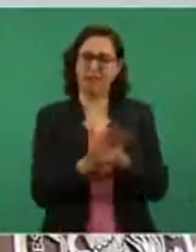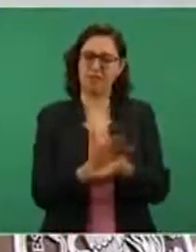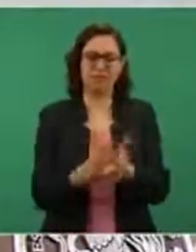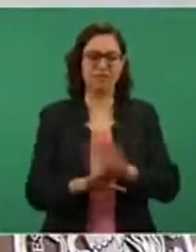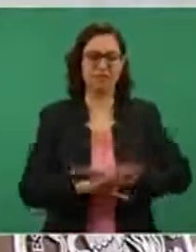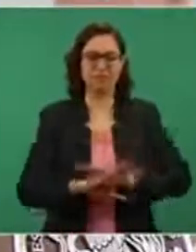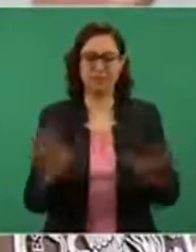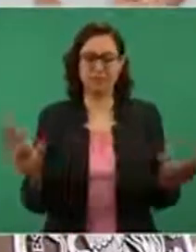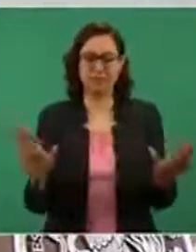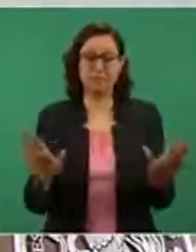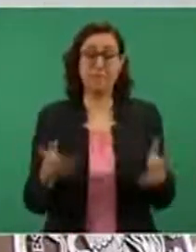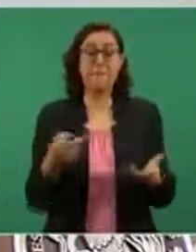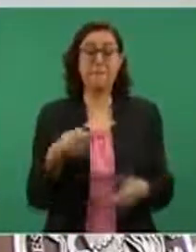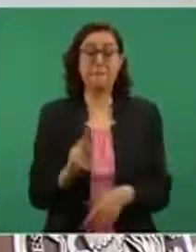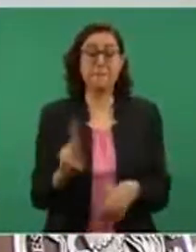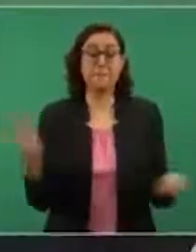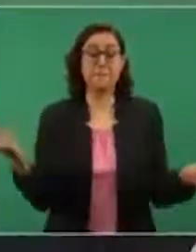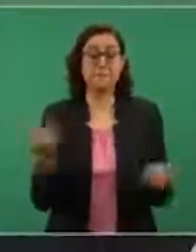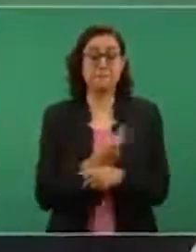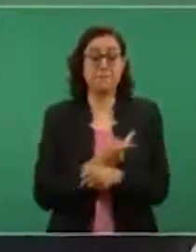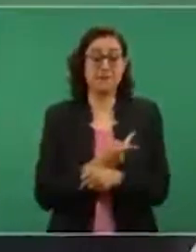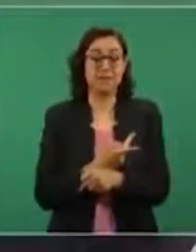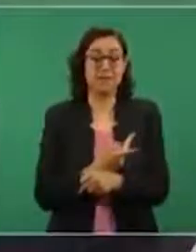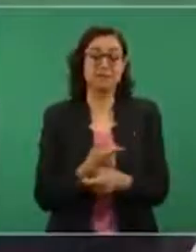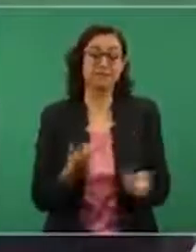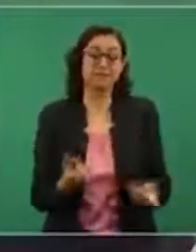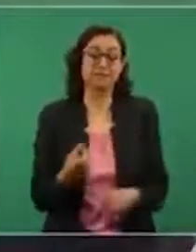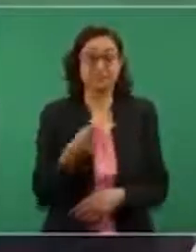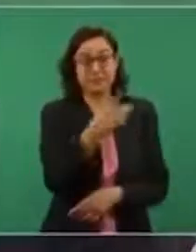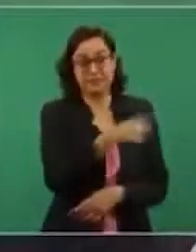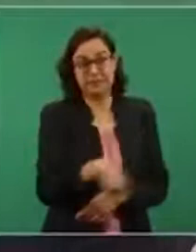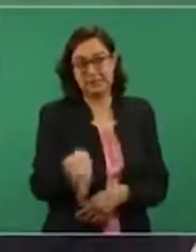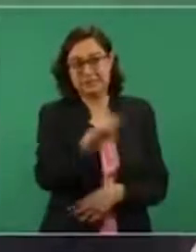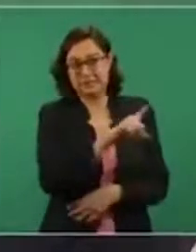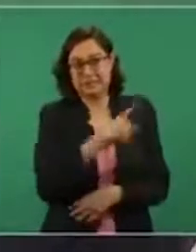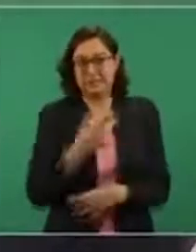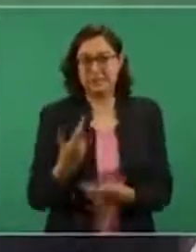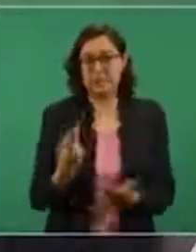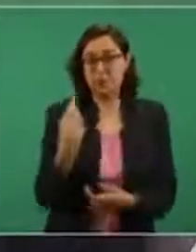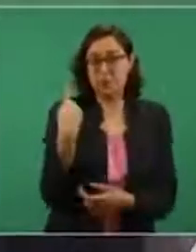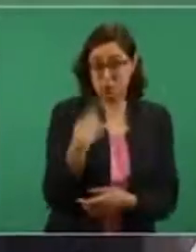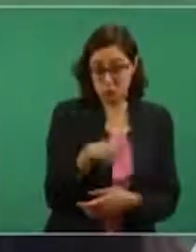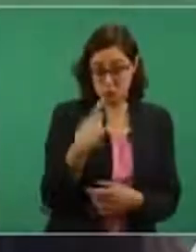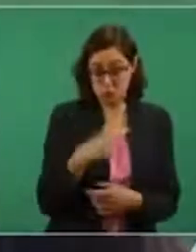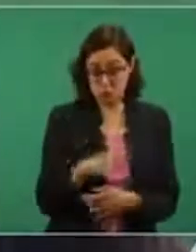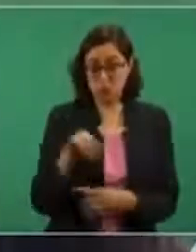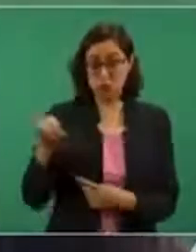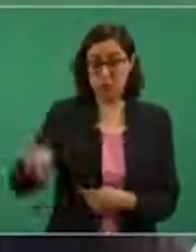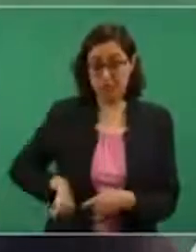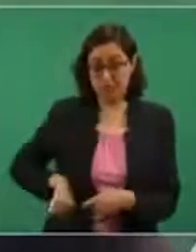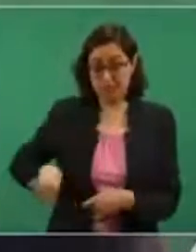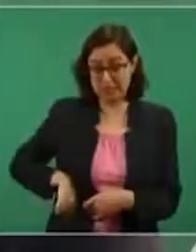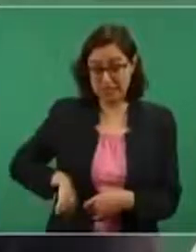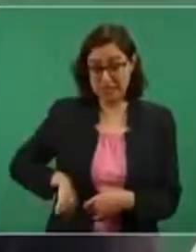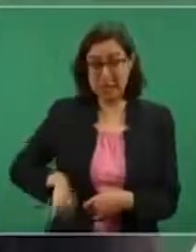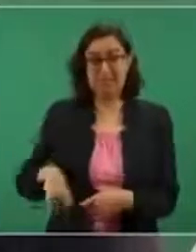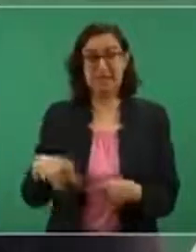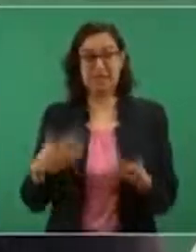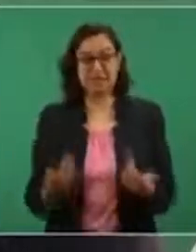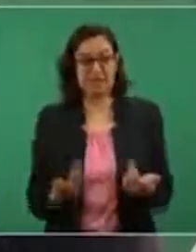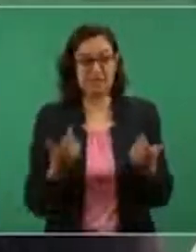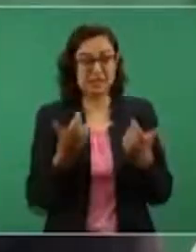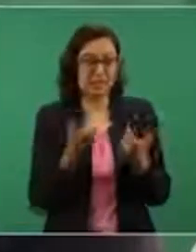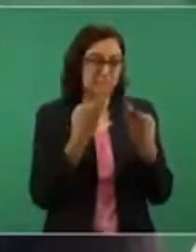Pero como son intereses que tienen que ver con grupos